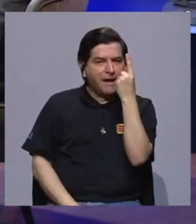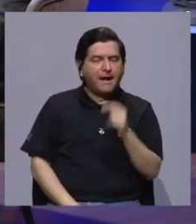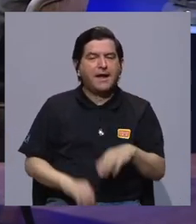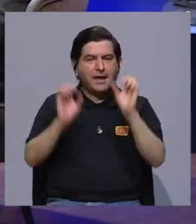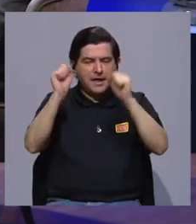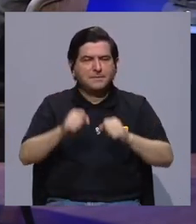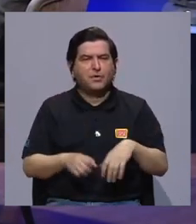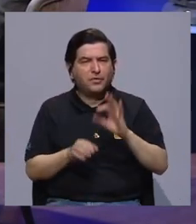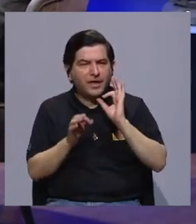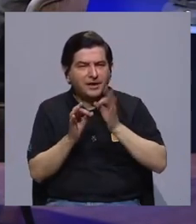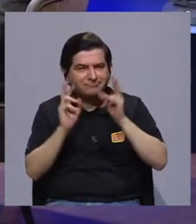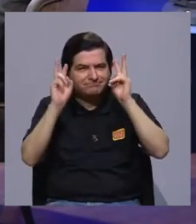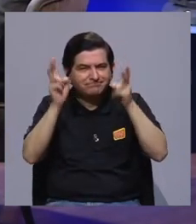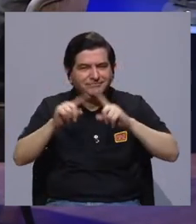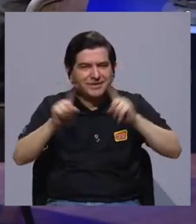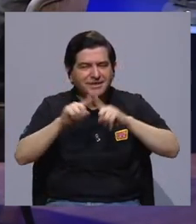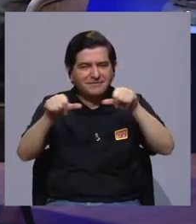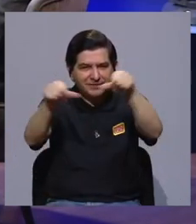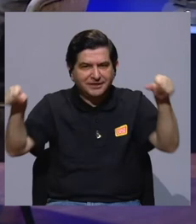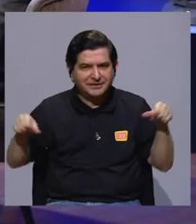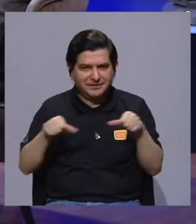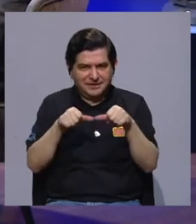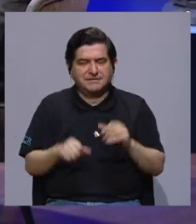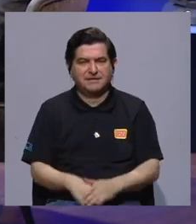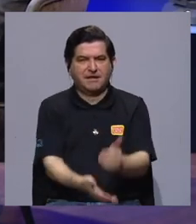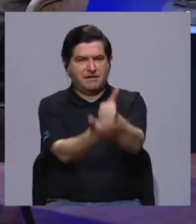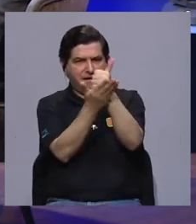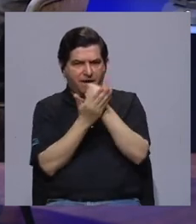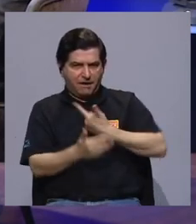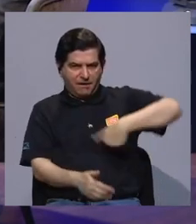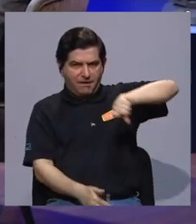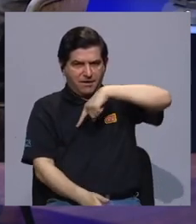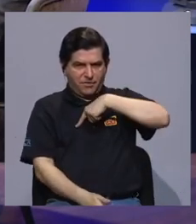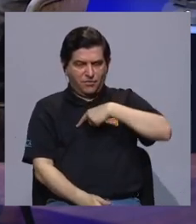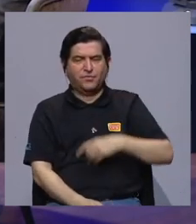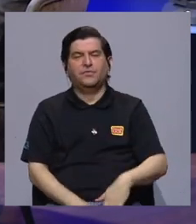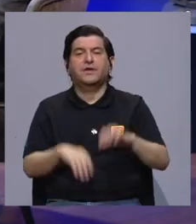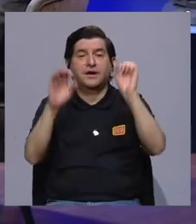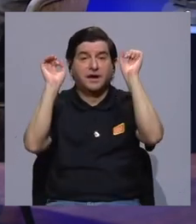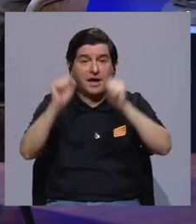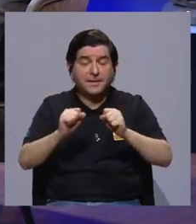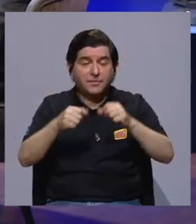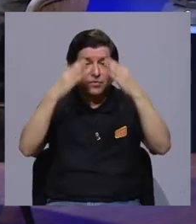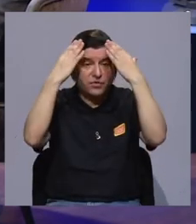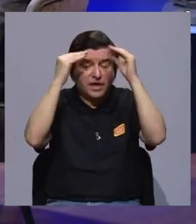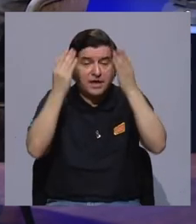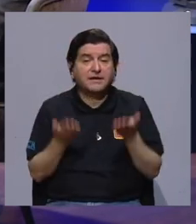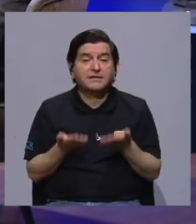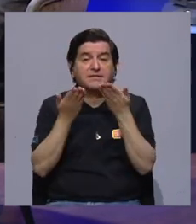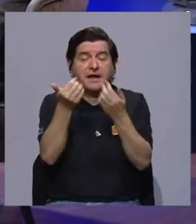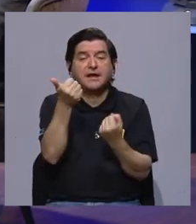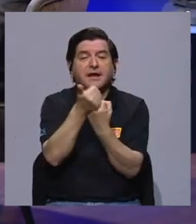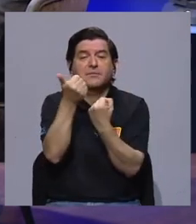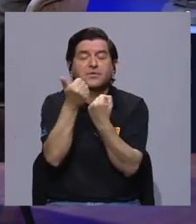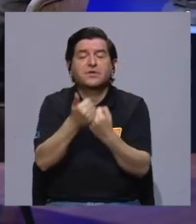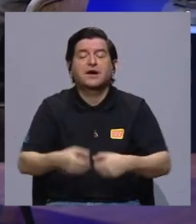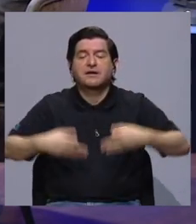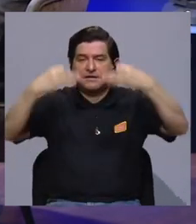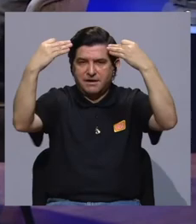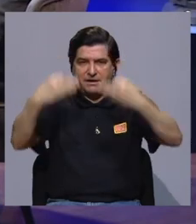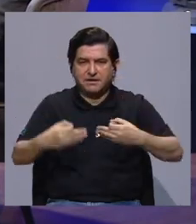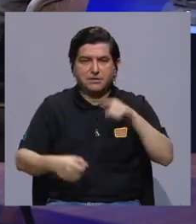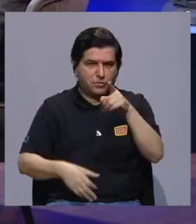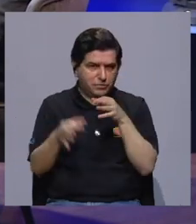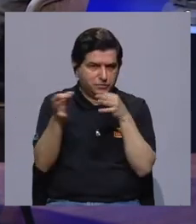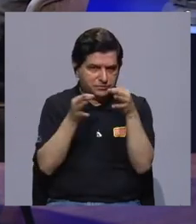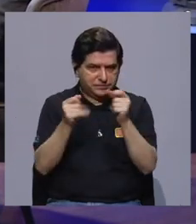entendemos y la interpretamos desde diferentes disciplinas, nos ayuda a dar fuentes de información y apoyo a la toma